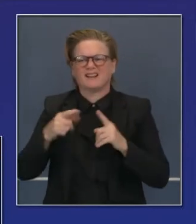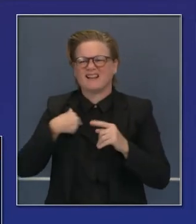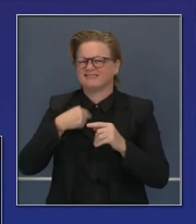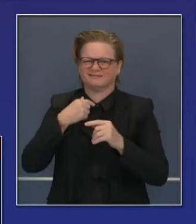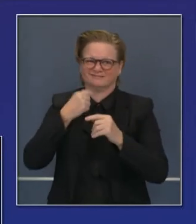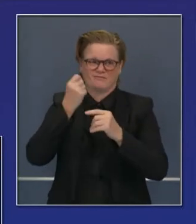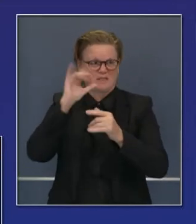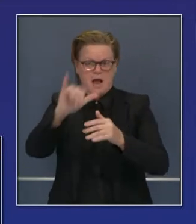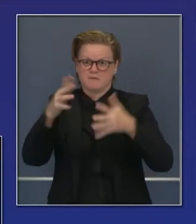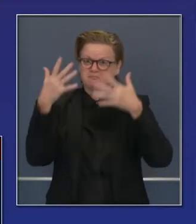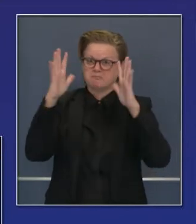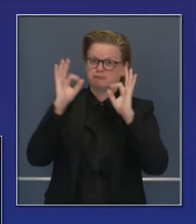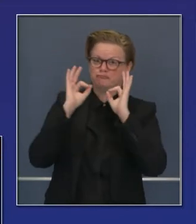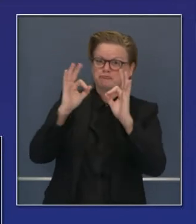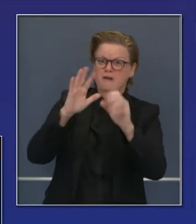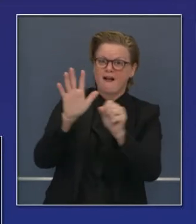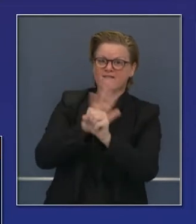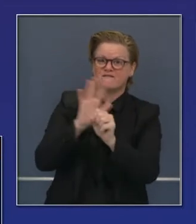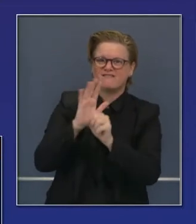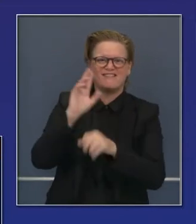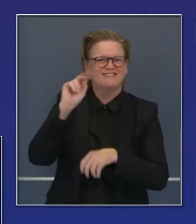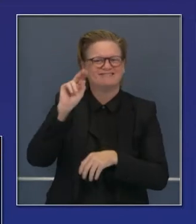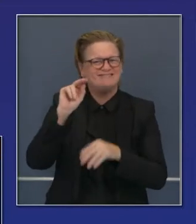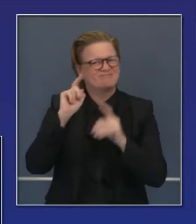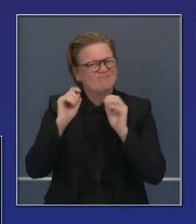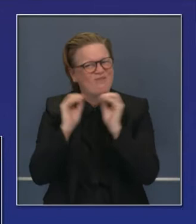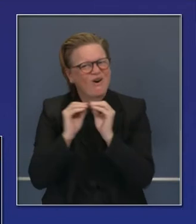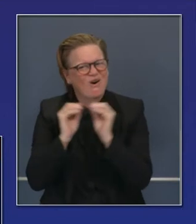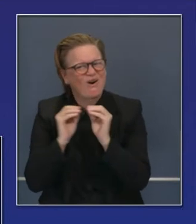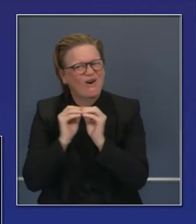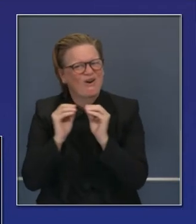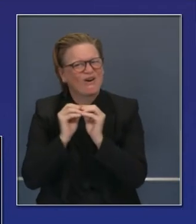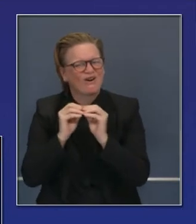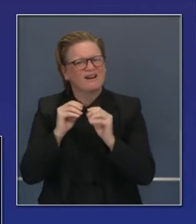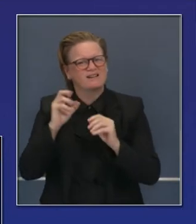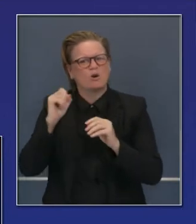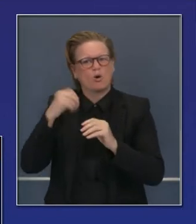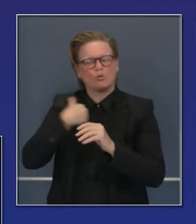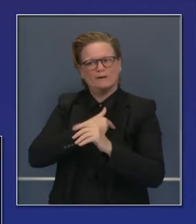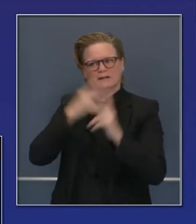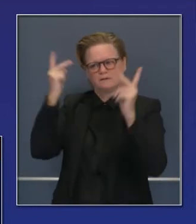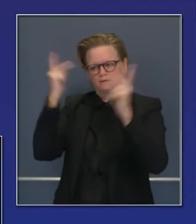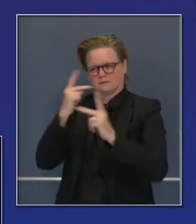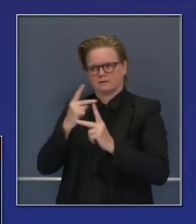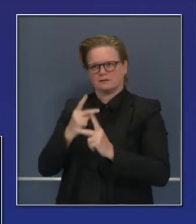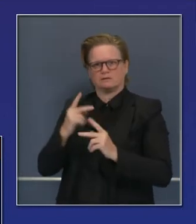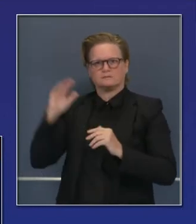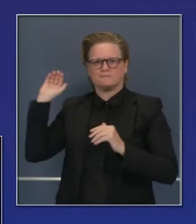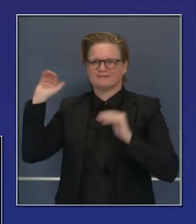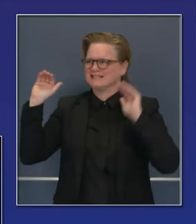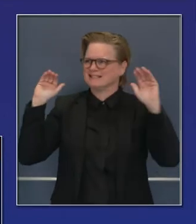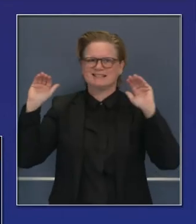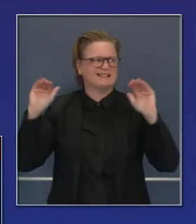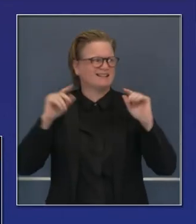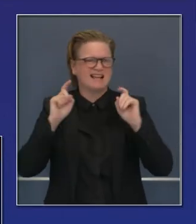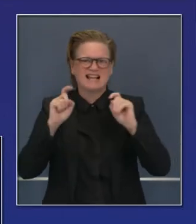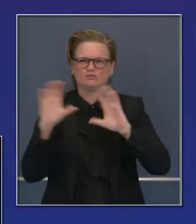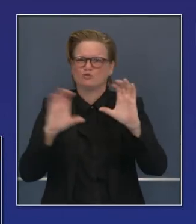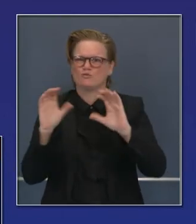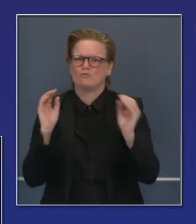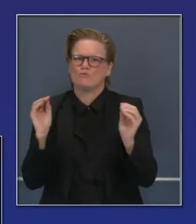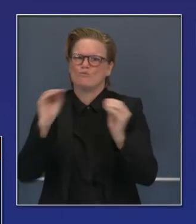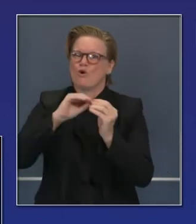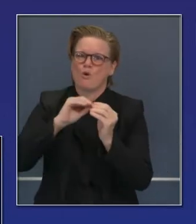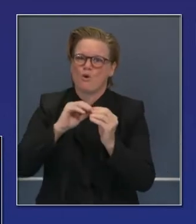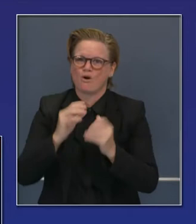adicional. No es suficiente. Estamos bien conscientes de que se requiere más. Tenemos que lograr más y estamos